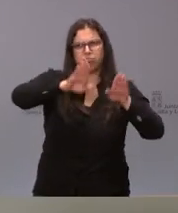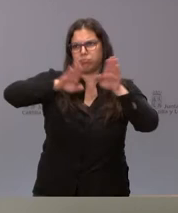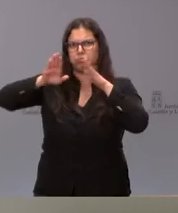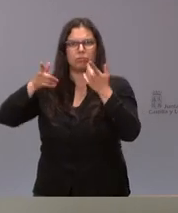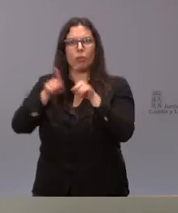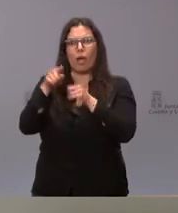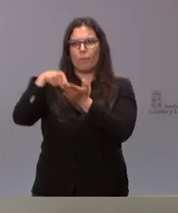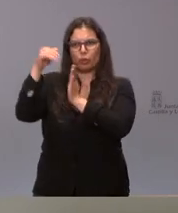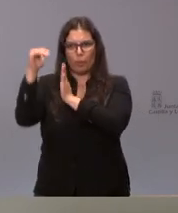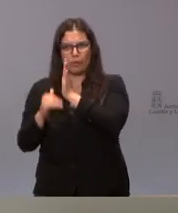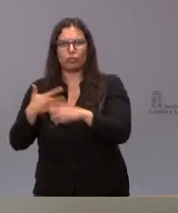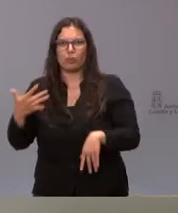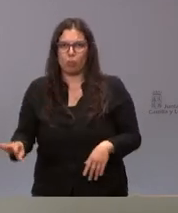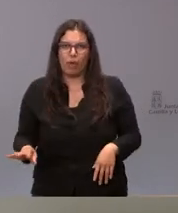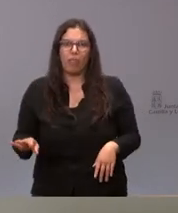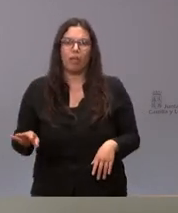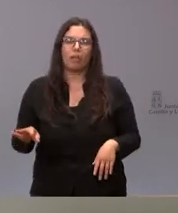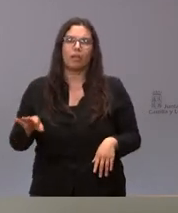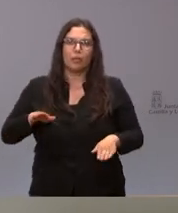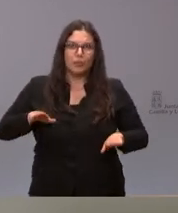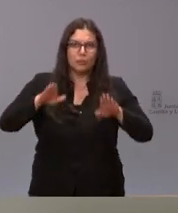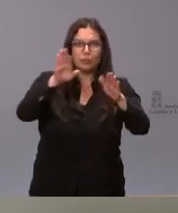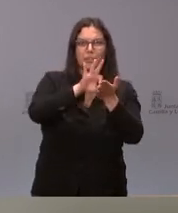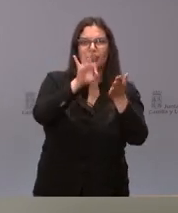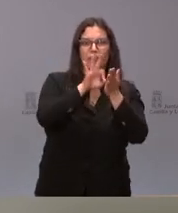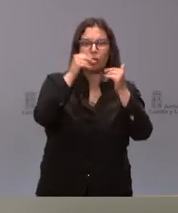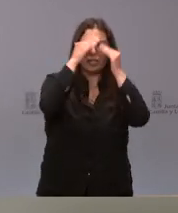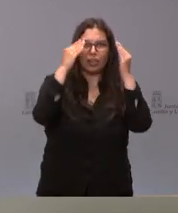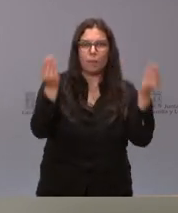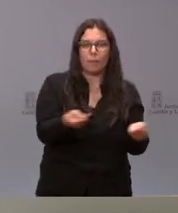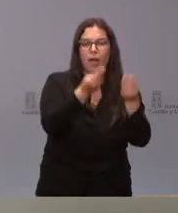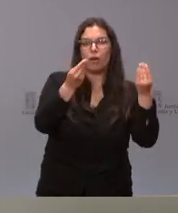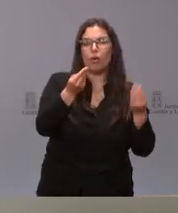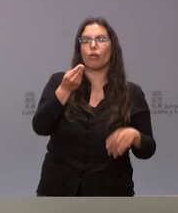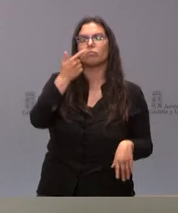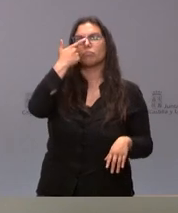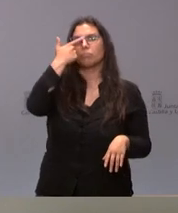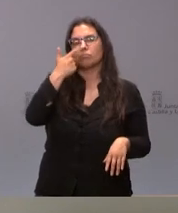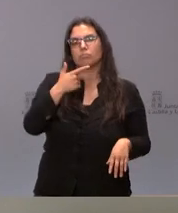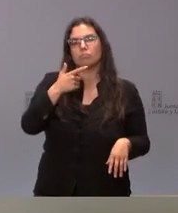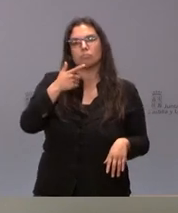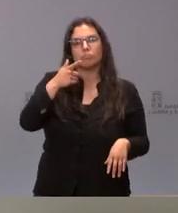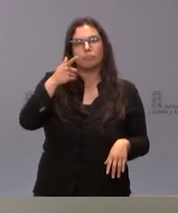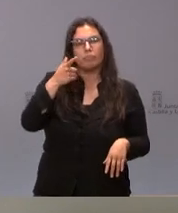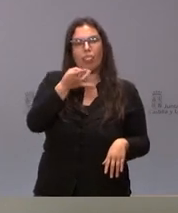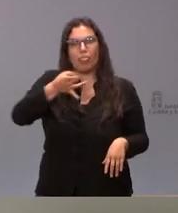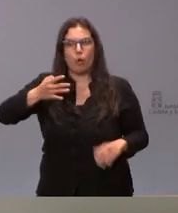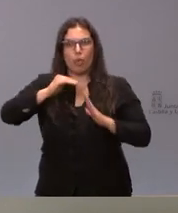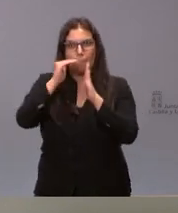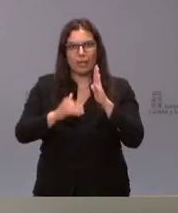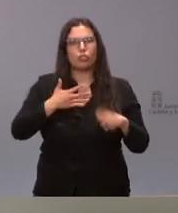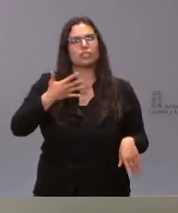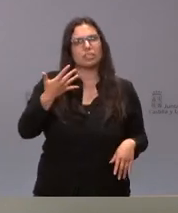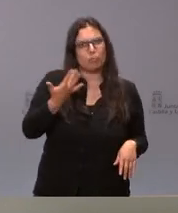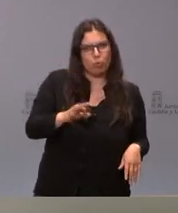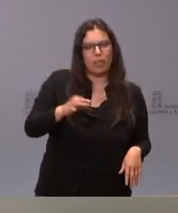baje impuestos que nuestra comunidad autónoma mejore los servicios de atención a las personas que nuestra comunidad autónoma tenga un nivel de deuda reducido y a